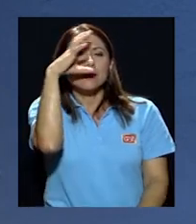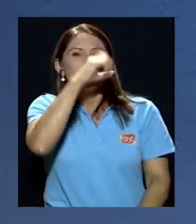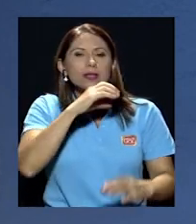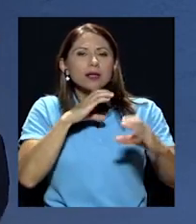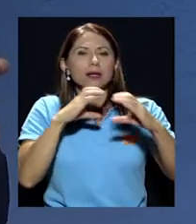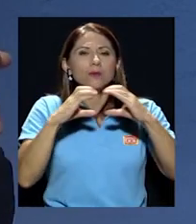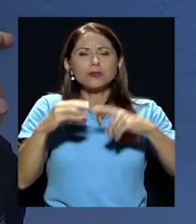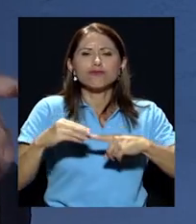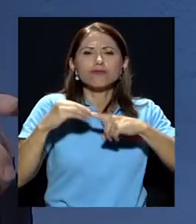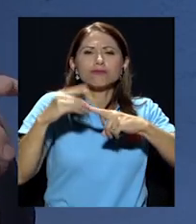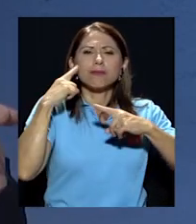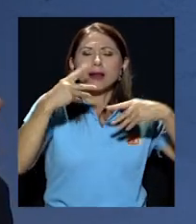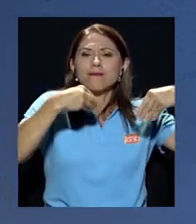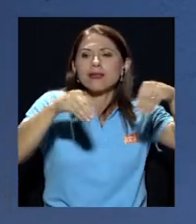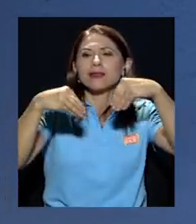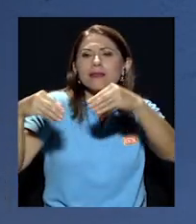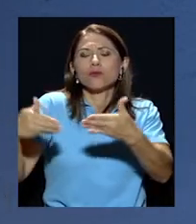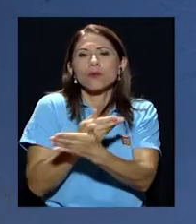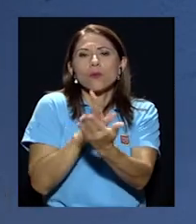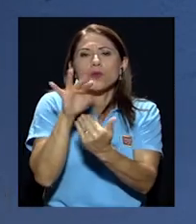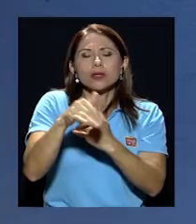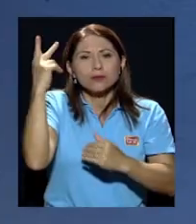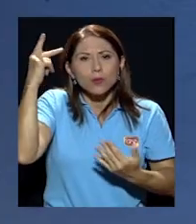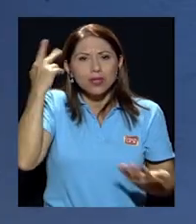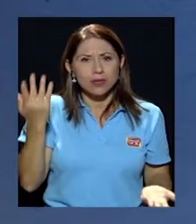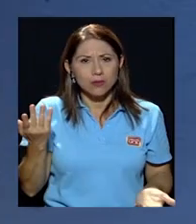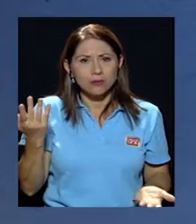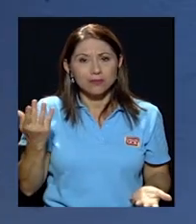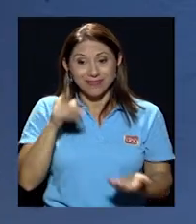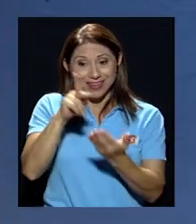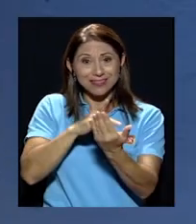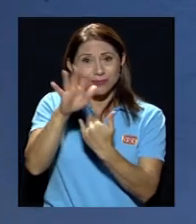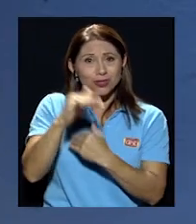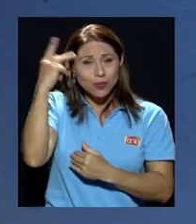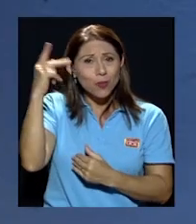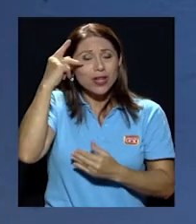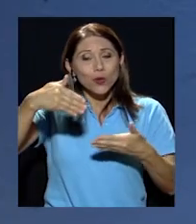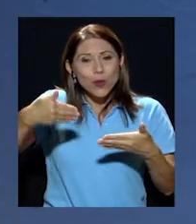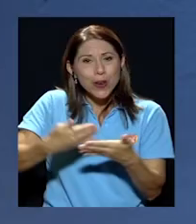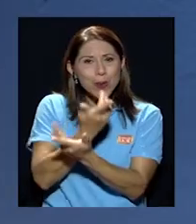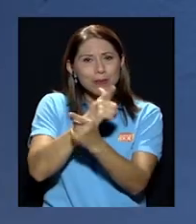es fundamental para vender su nuevo proyecto político que es el proyecto político neoliberal